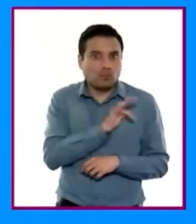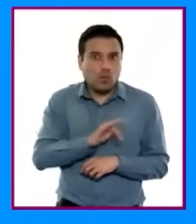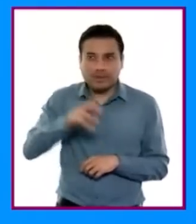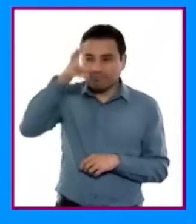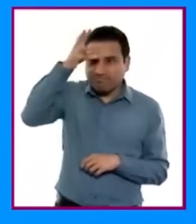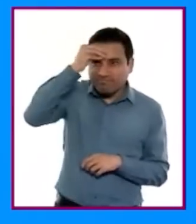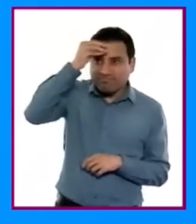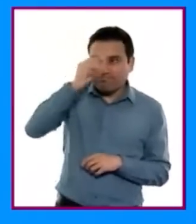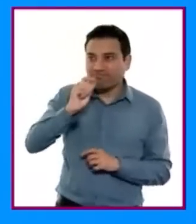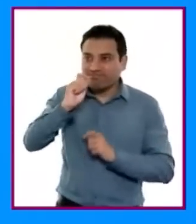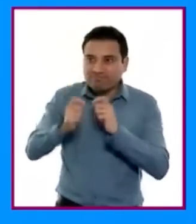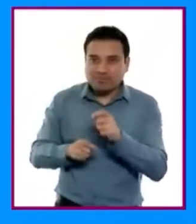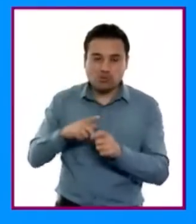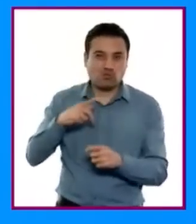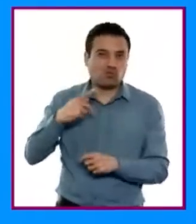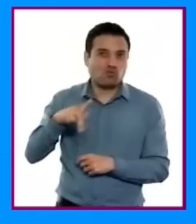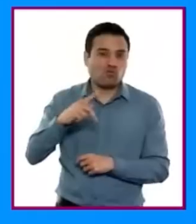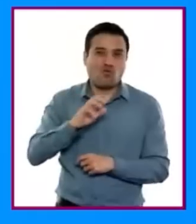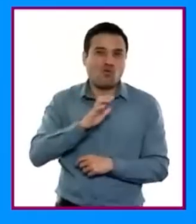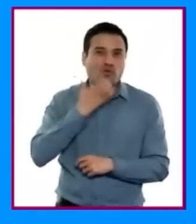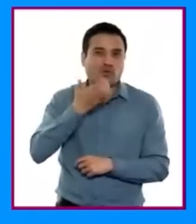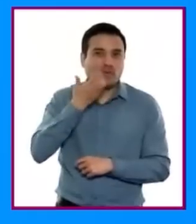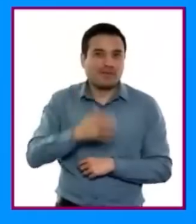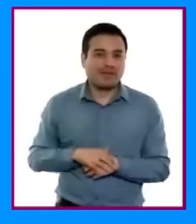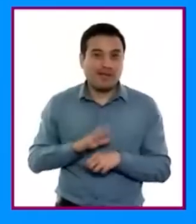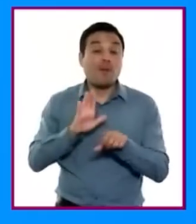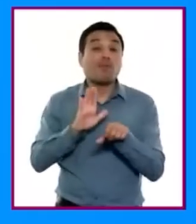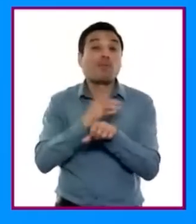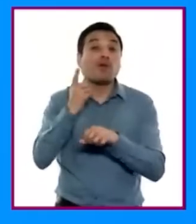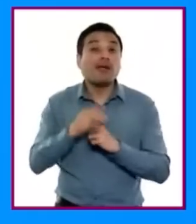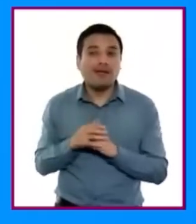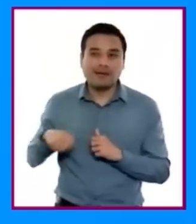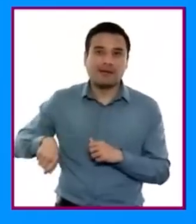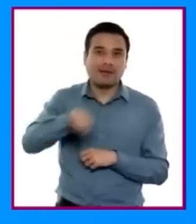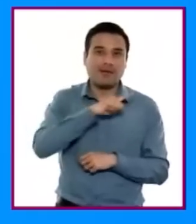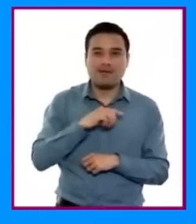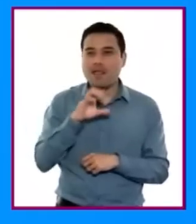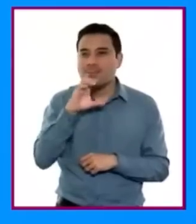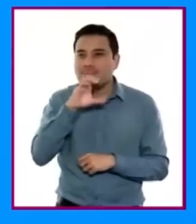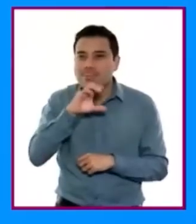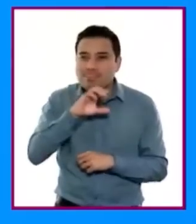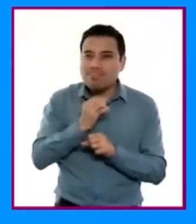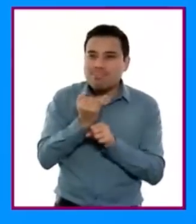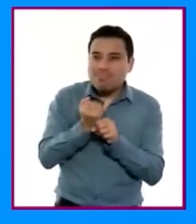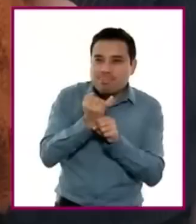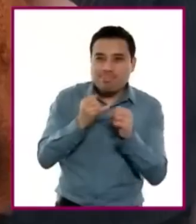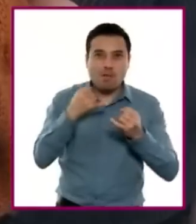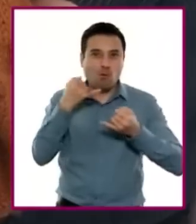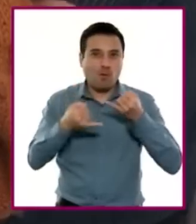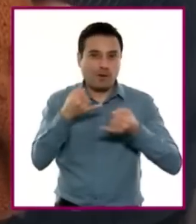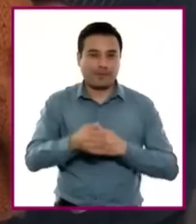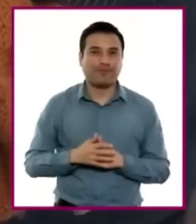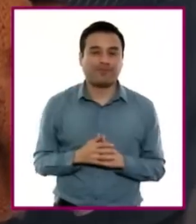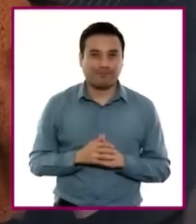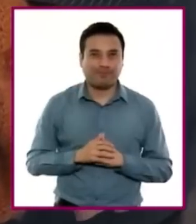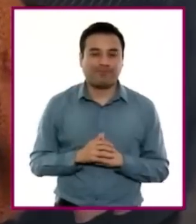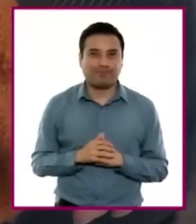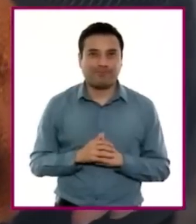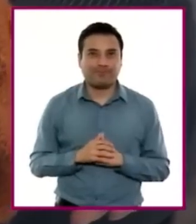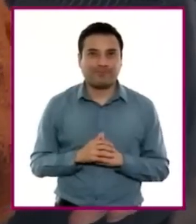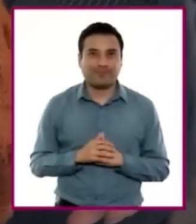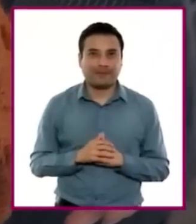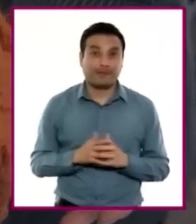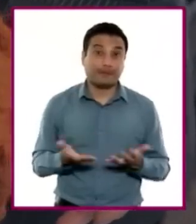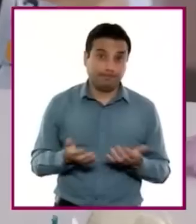conocimiento y a la creación, guiados por su curiosidad, la exploración, la investigación y el juego. Esto